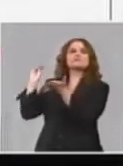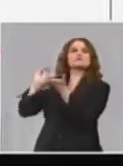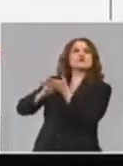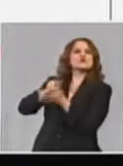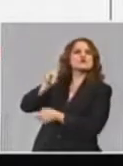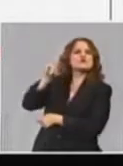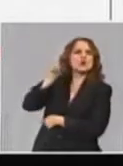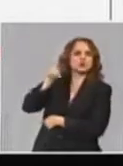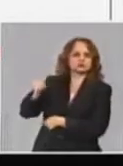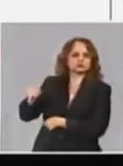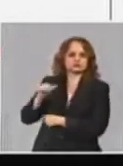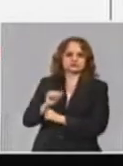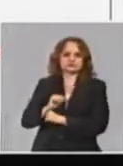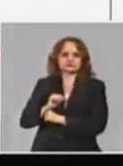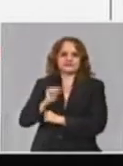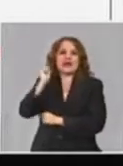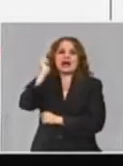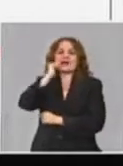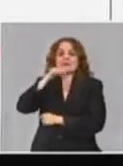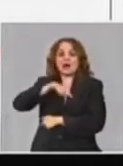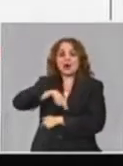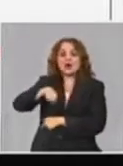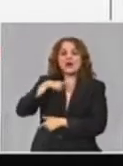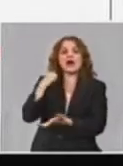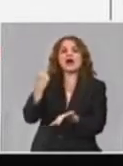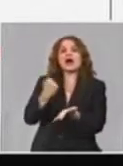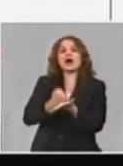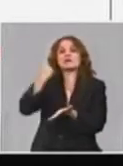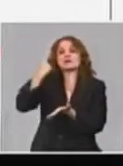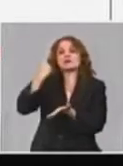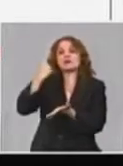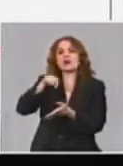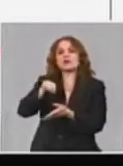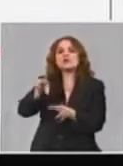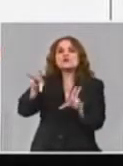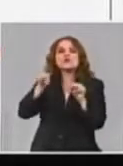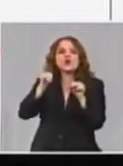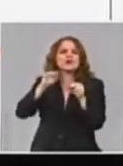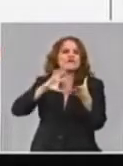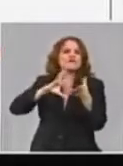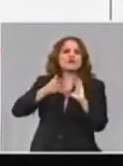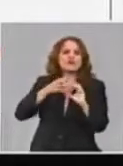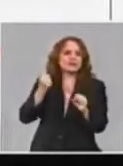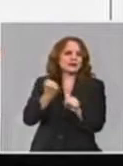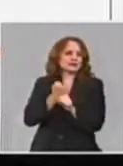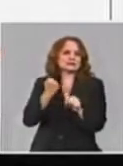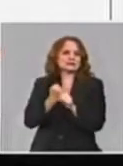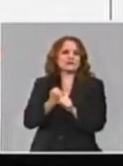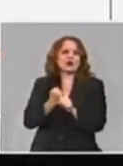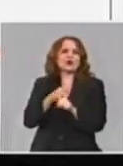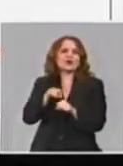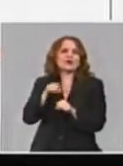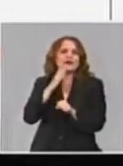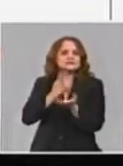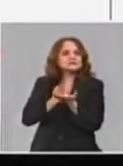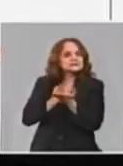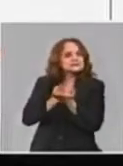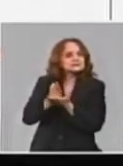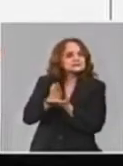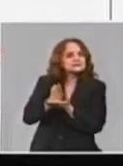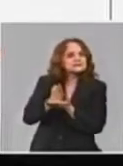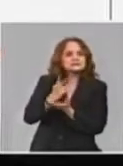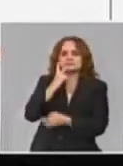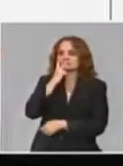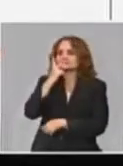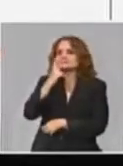Además de todo ello, es que hemos acabado de aprobar un protocolo de seguimiento de los